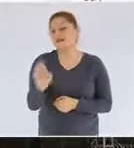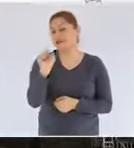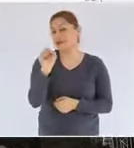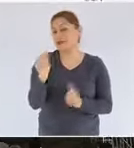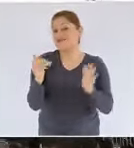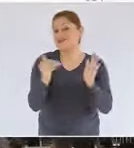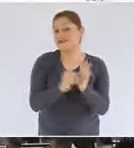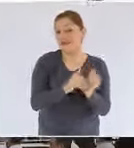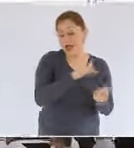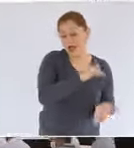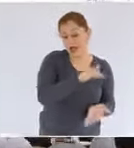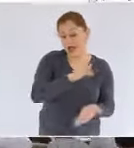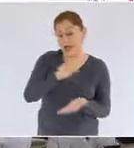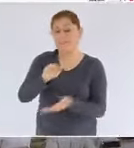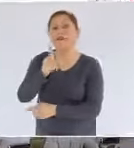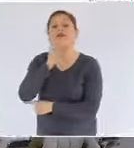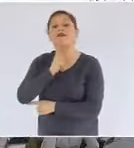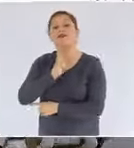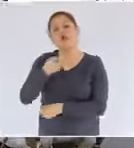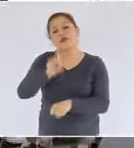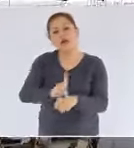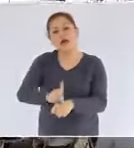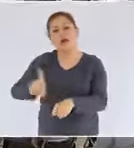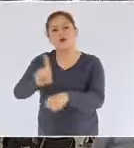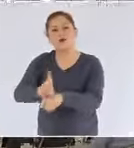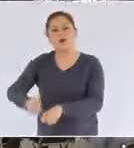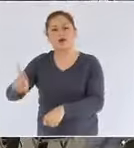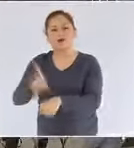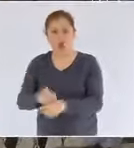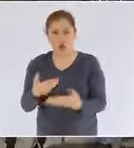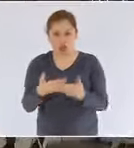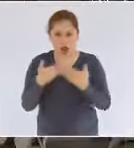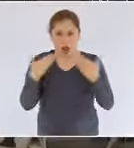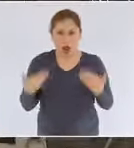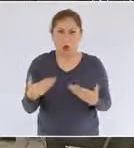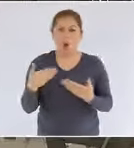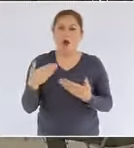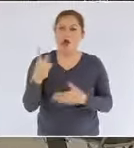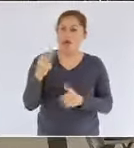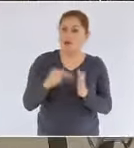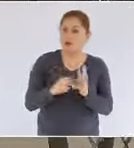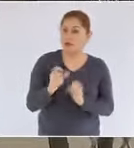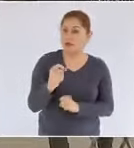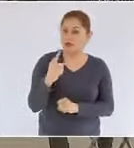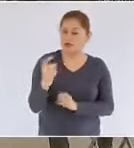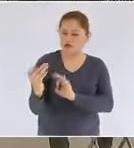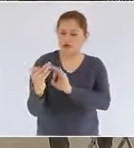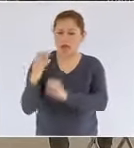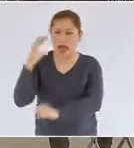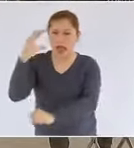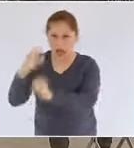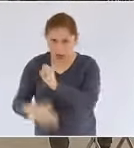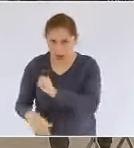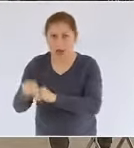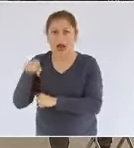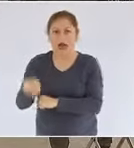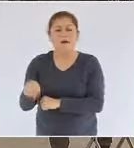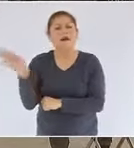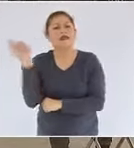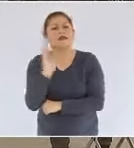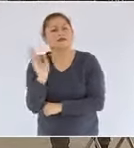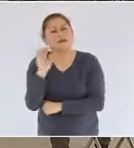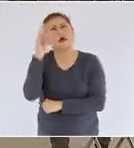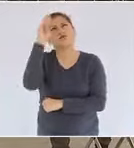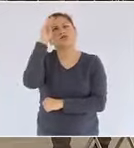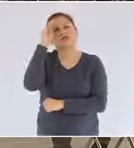día y al cierre de este año se espera llegar a una producción de cuatrocientos sesenta mil